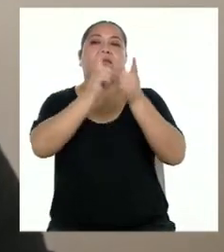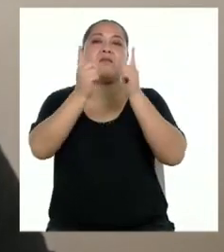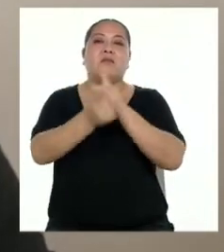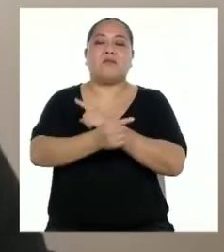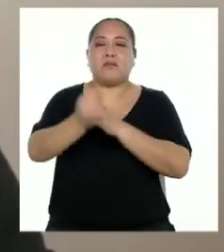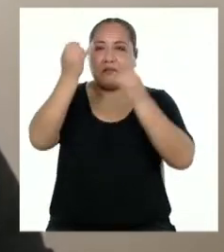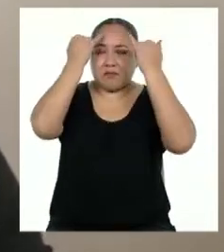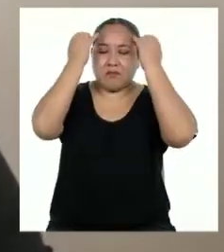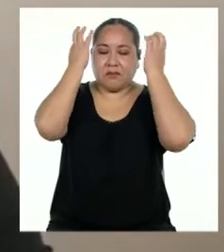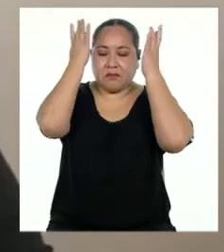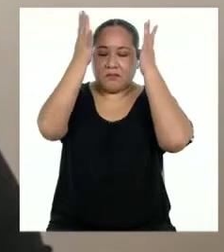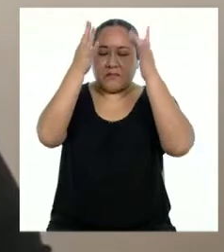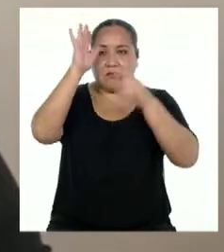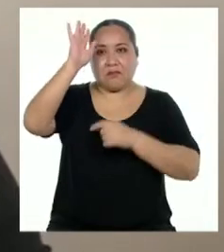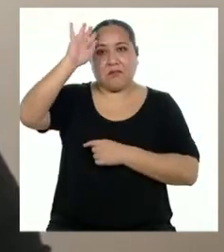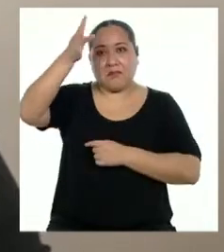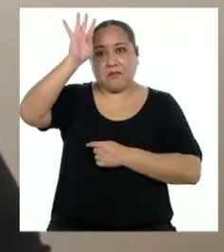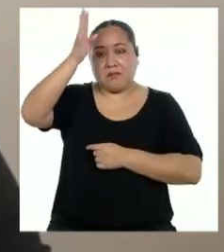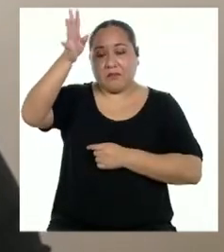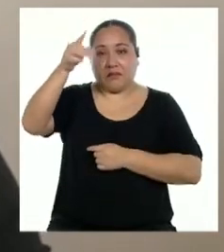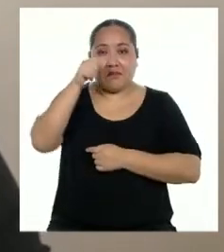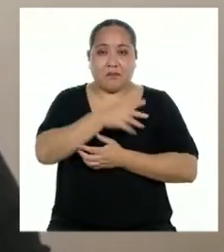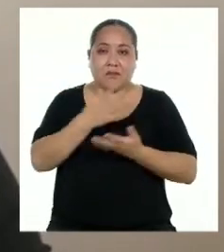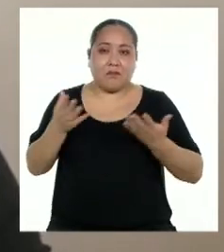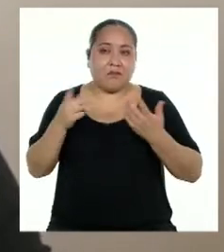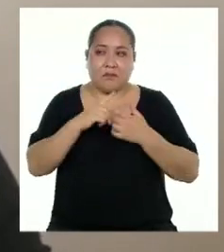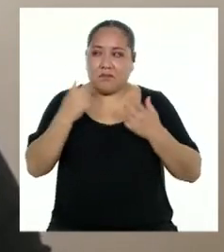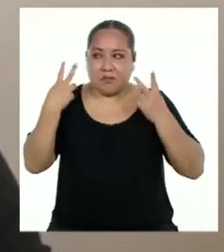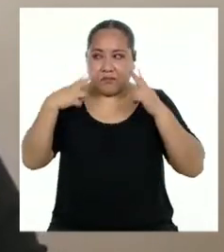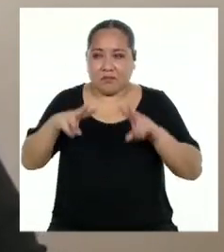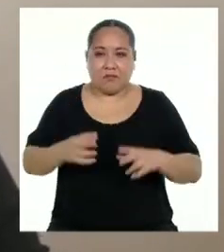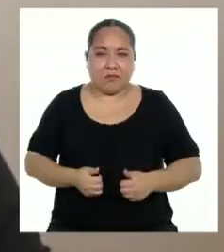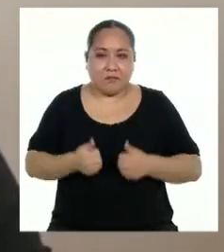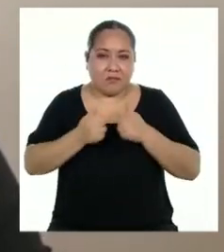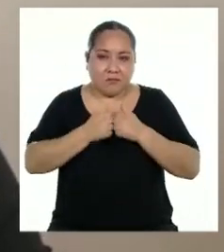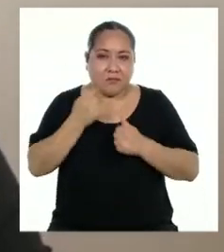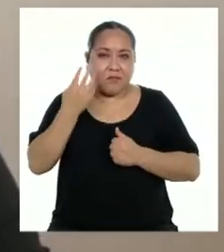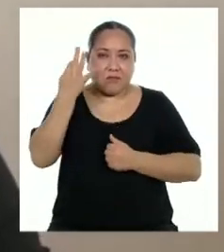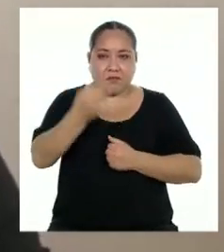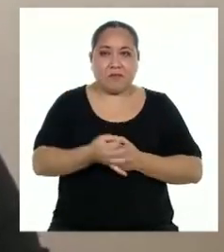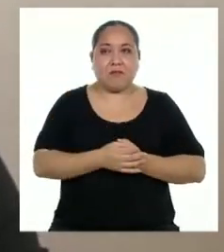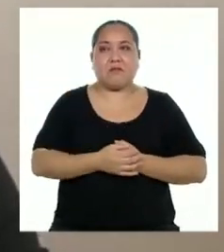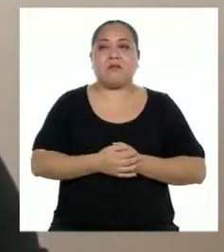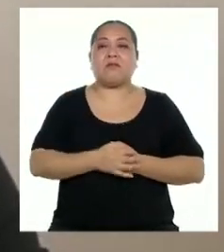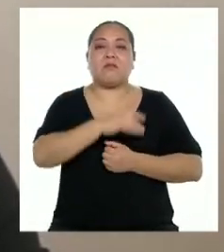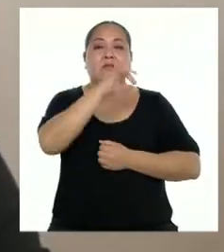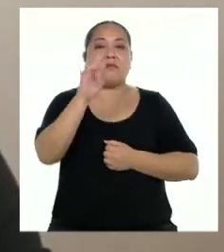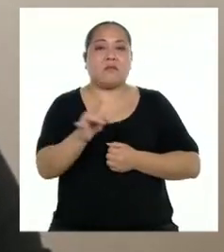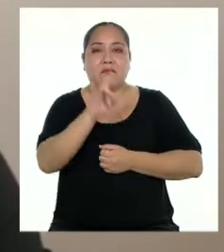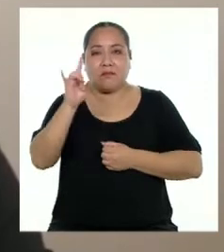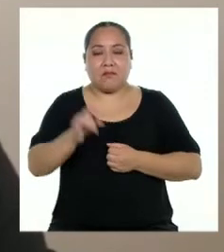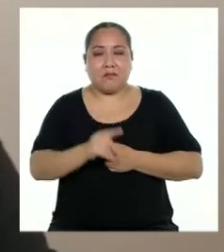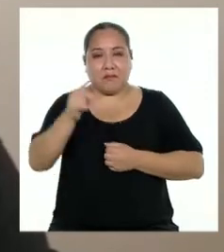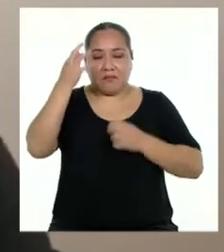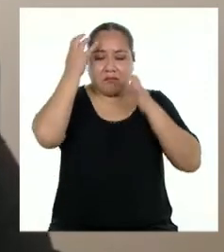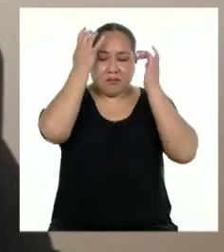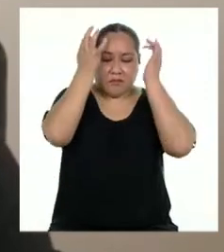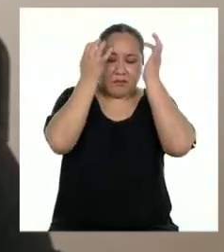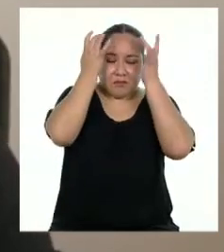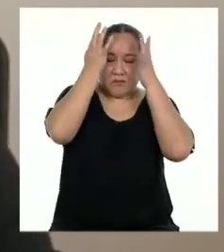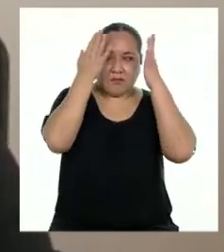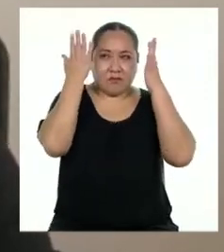sea, para inventar algo que no ha pasado en la realidad. Empleemos la creatividad,